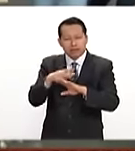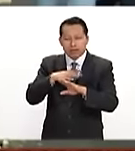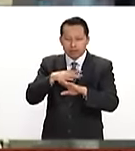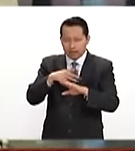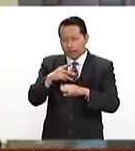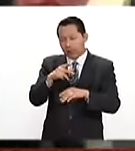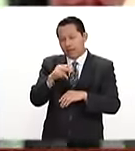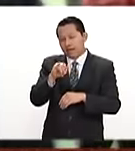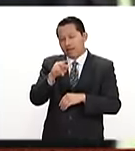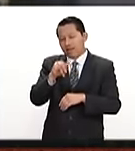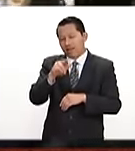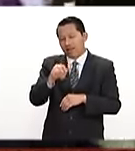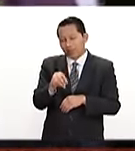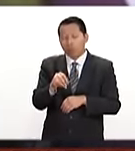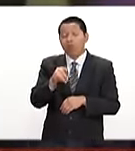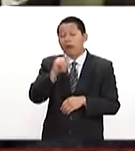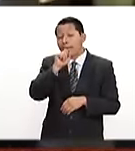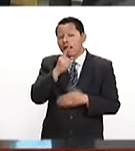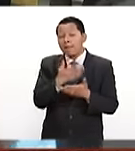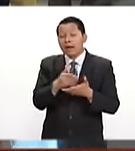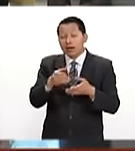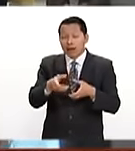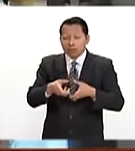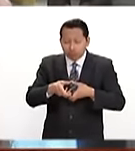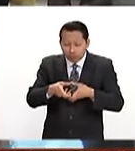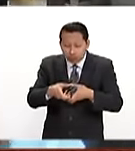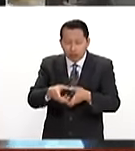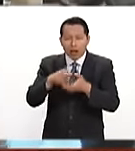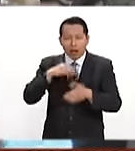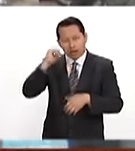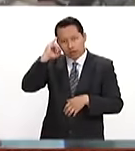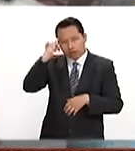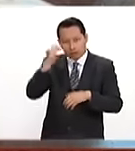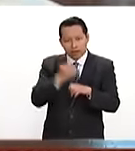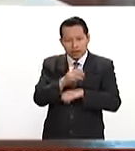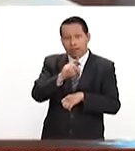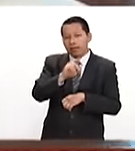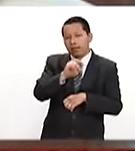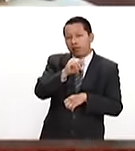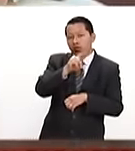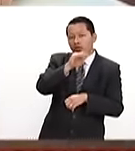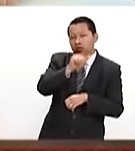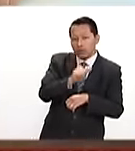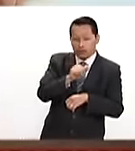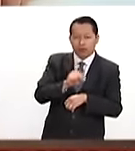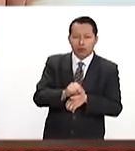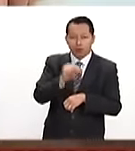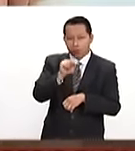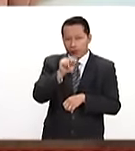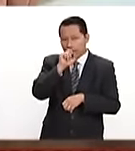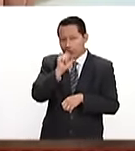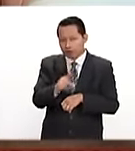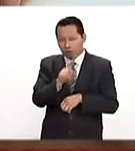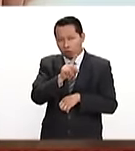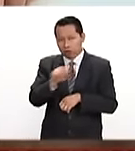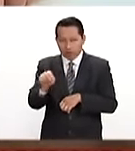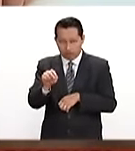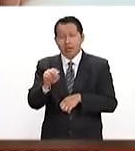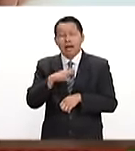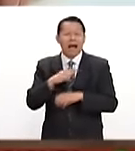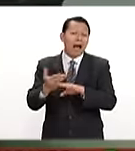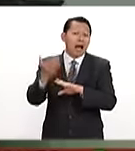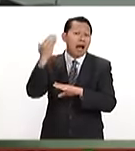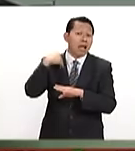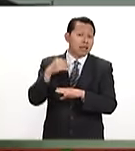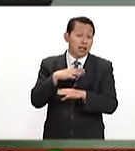Además, los ductos atravesarán terrenos indígenas en el estado de Dakota del Norte, algo que motivó violentas